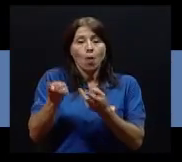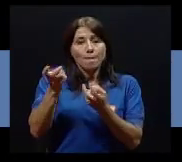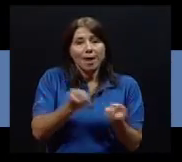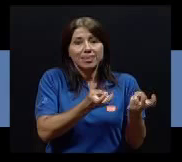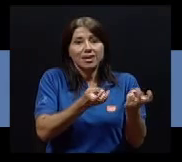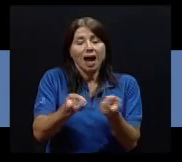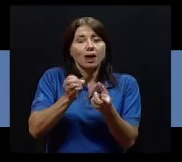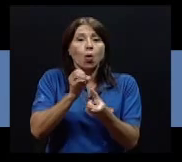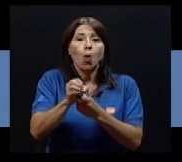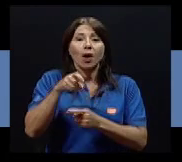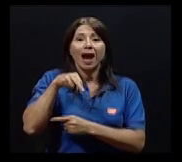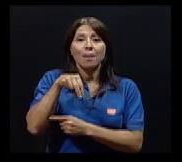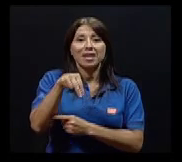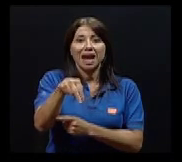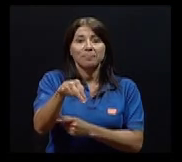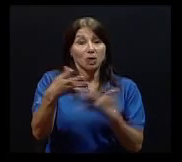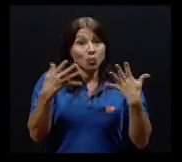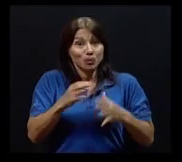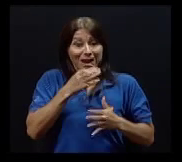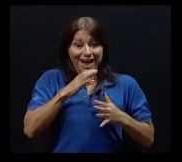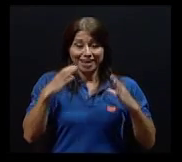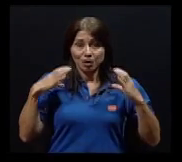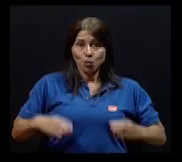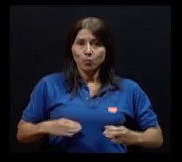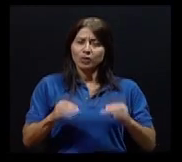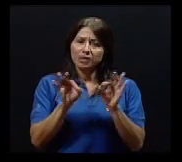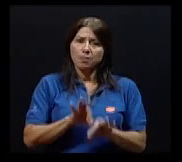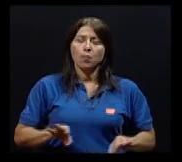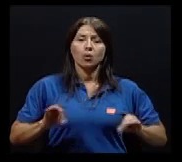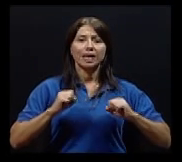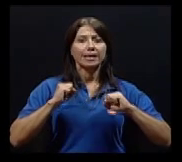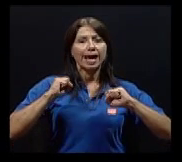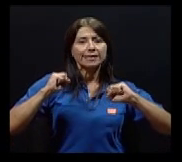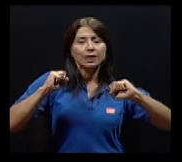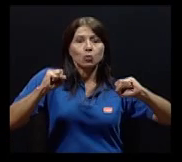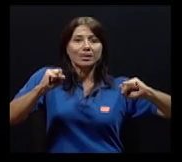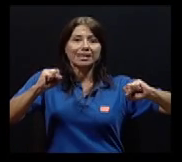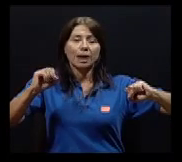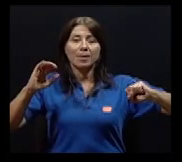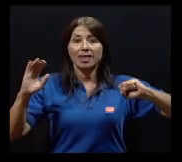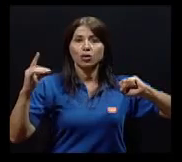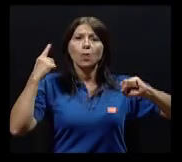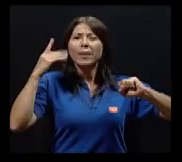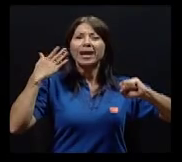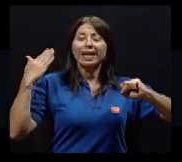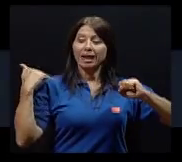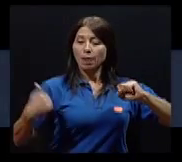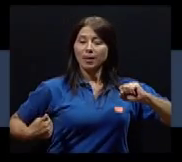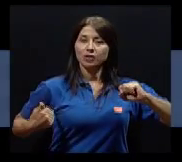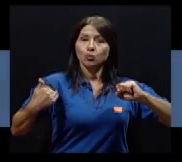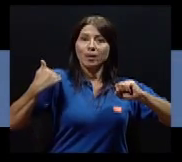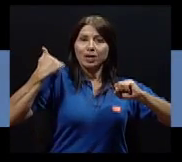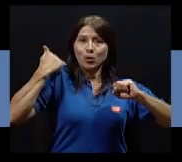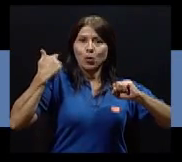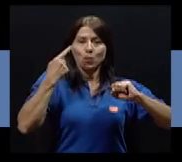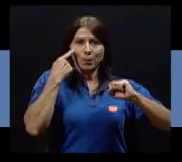cuerda, patinar o caminar. Luego del calentamiento, es importante hacer un estiramiento. Para estirar la parte superior del cuerpo, se